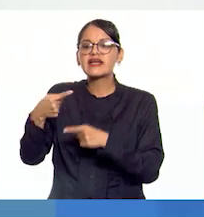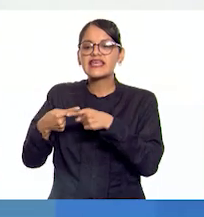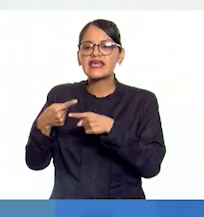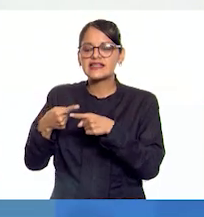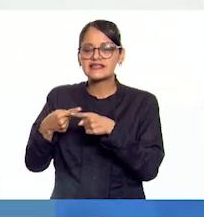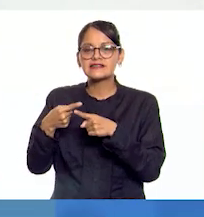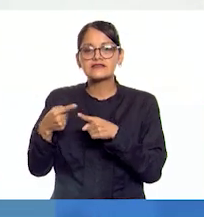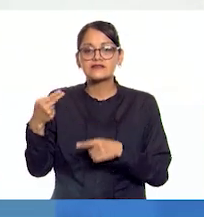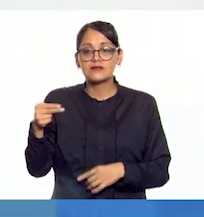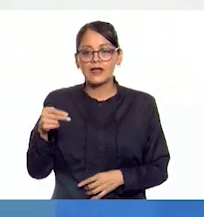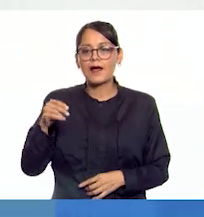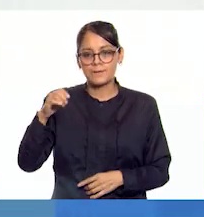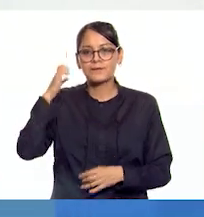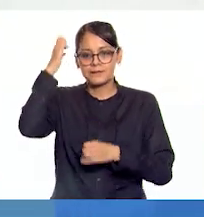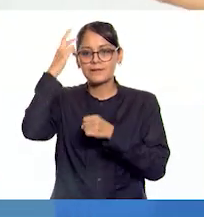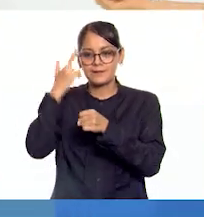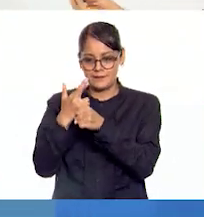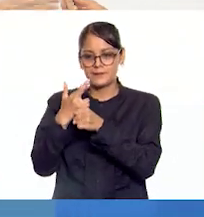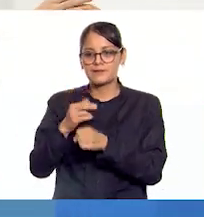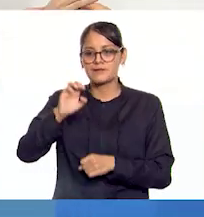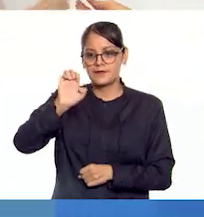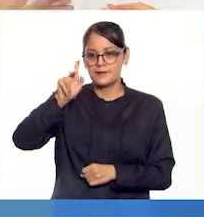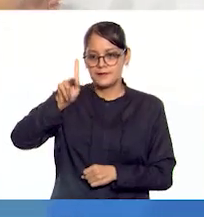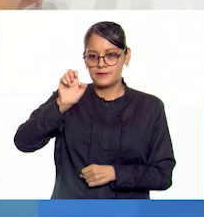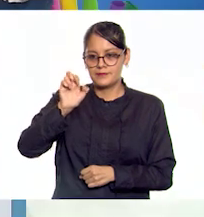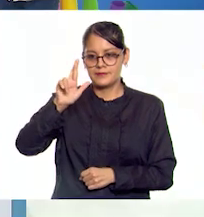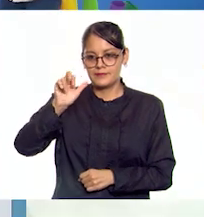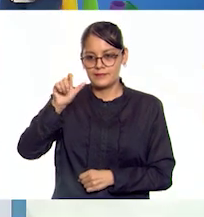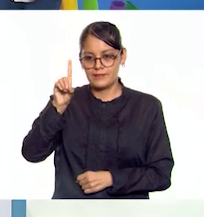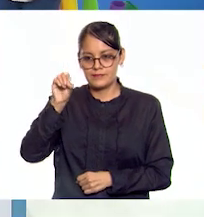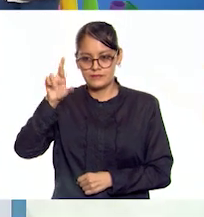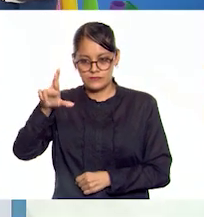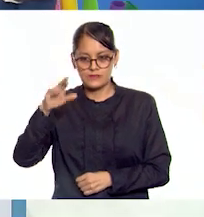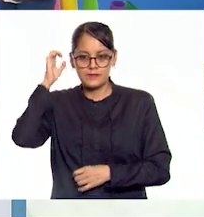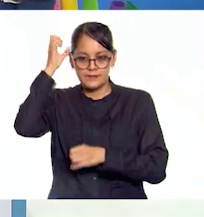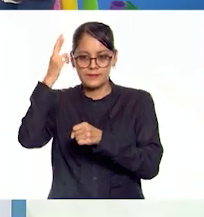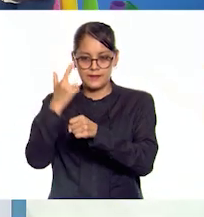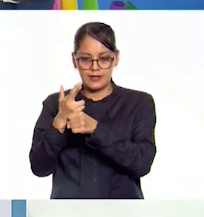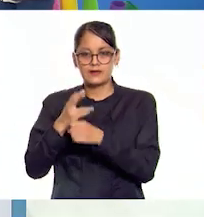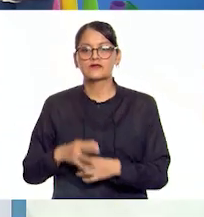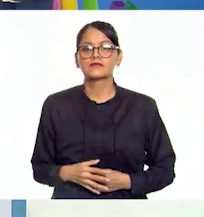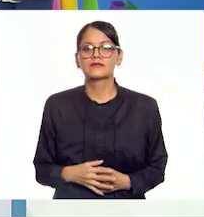era emperador. ¡Vas! Muy bien, muy bien.